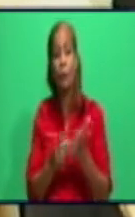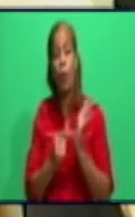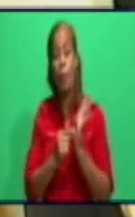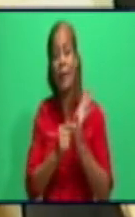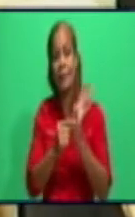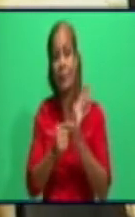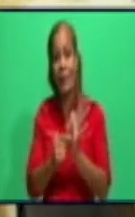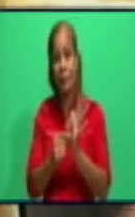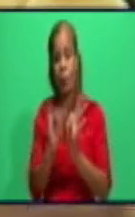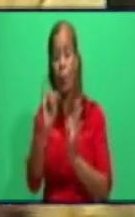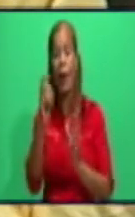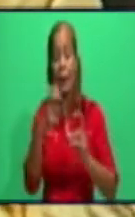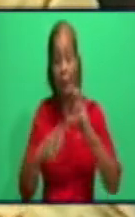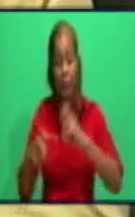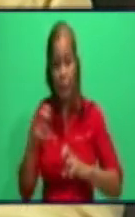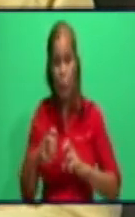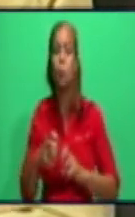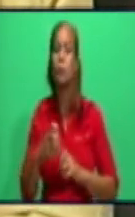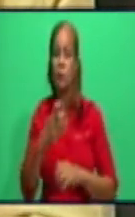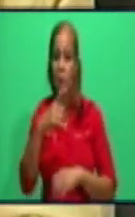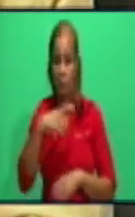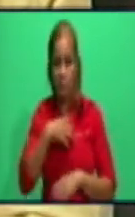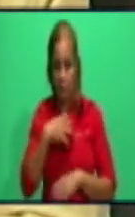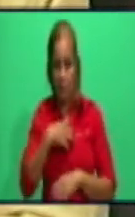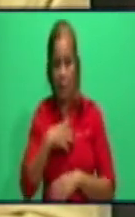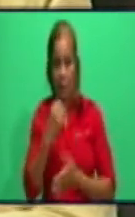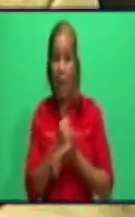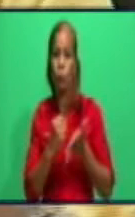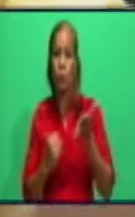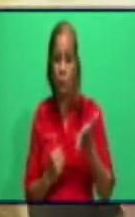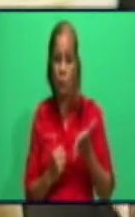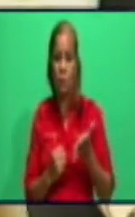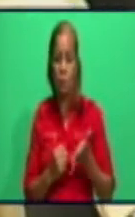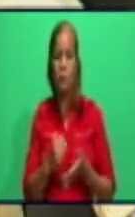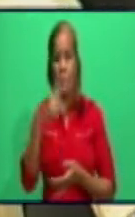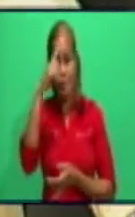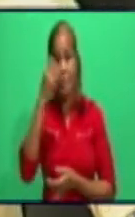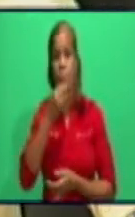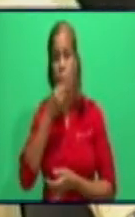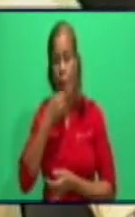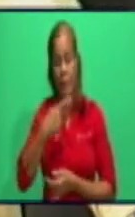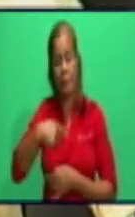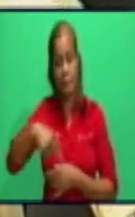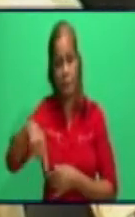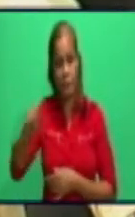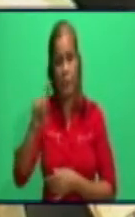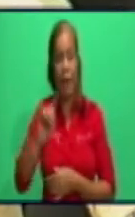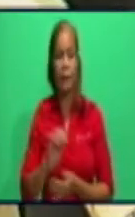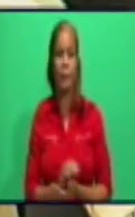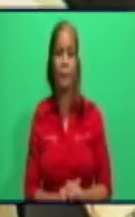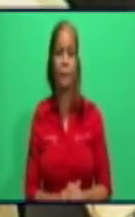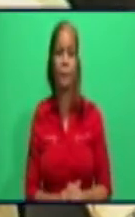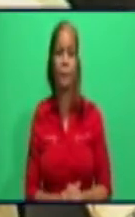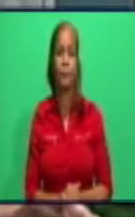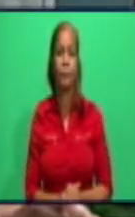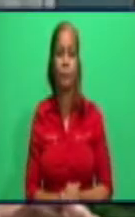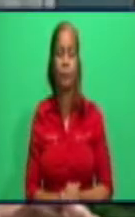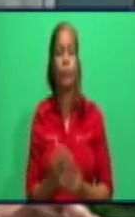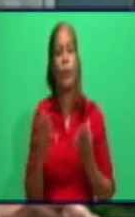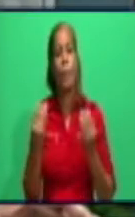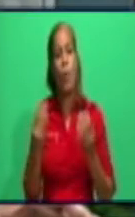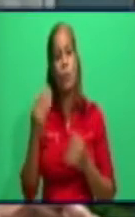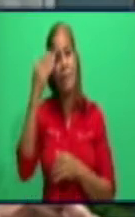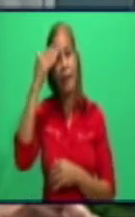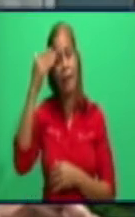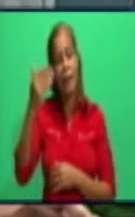inspector, tienen ya autorización en un caso de emergencia para poderse mover en el territorio. Muchísimas gracias,